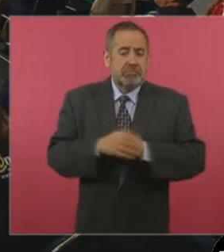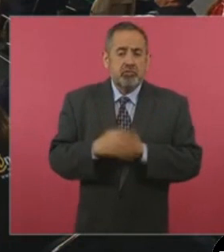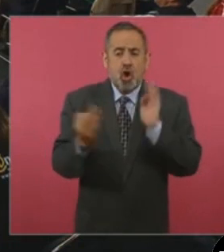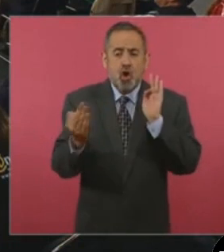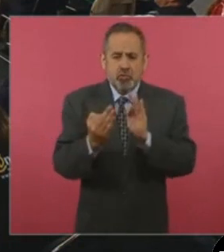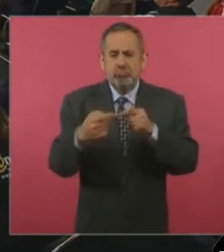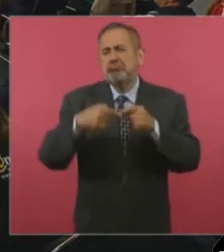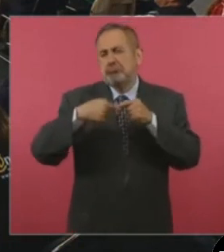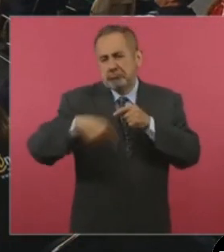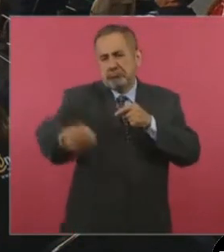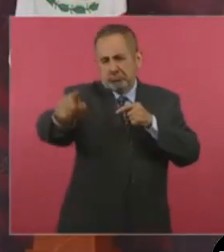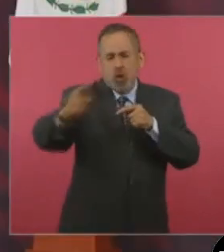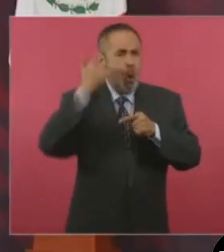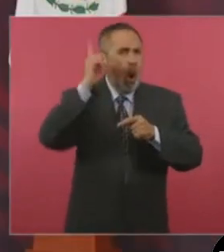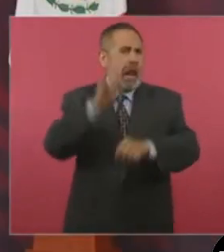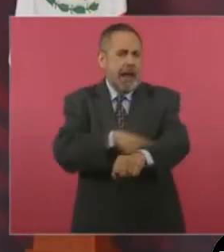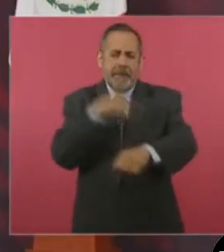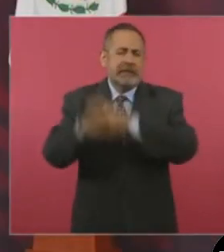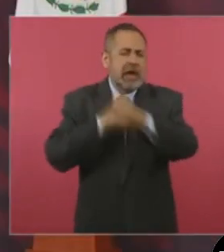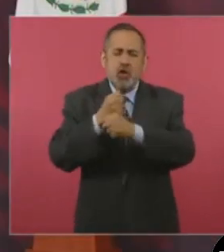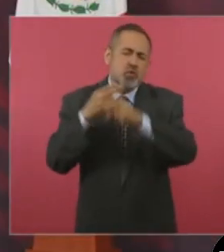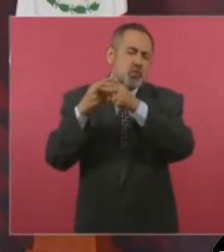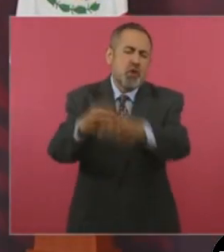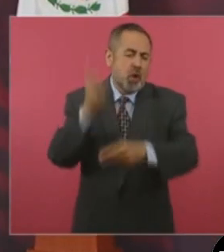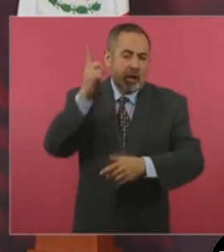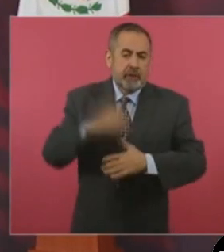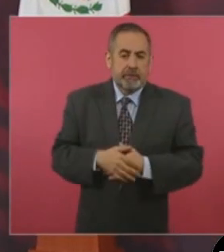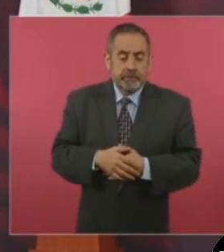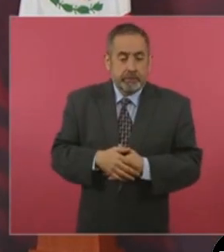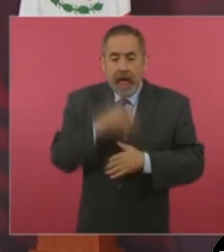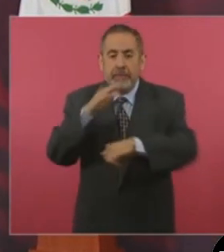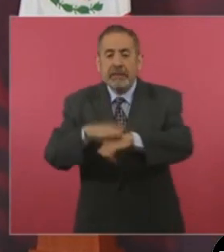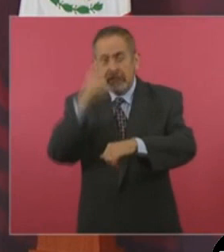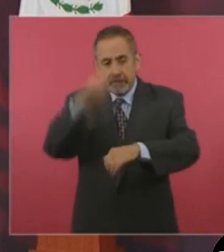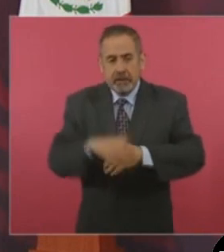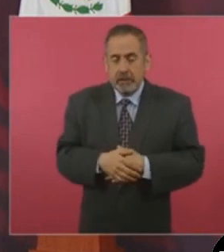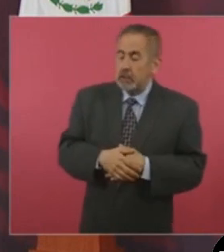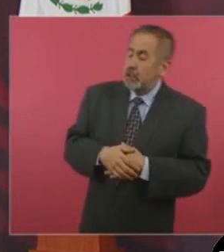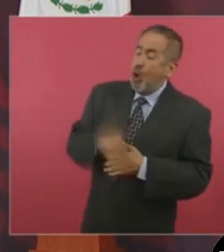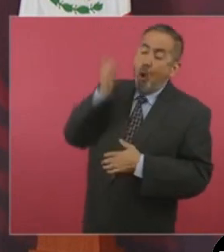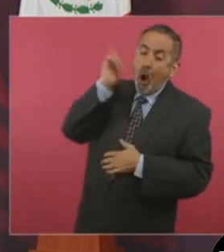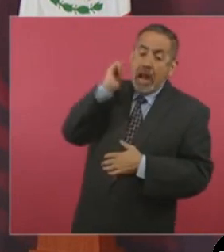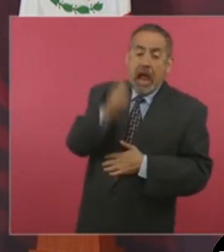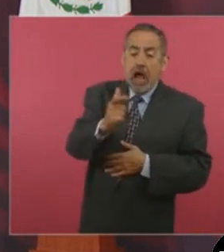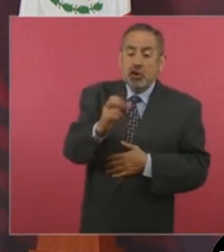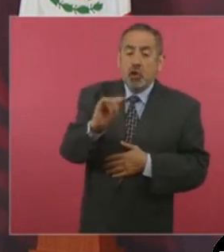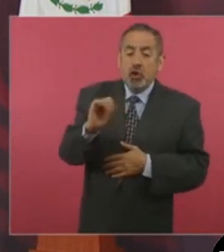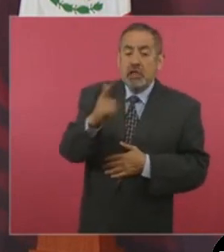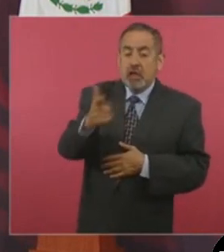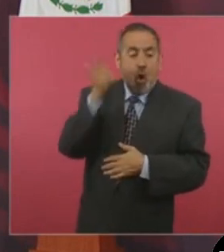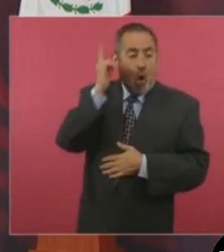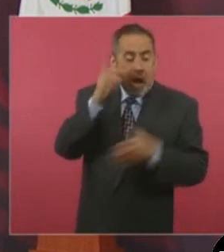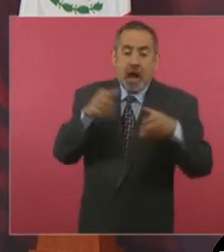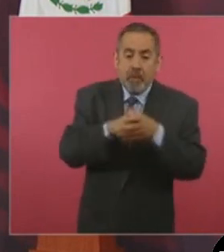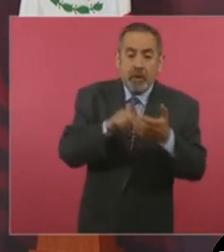tramo que recorrer. Espero largo. La advertencia para el país. Ojalá y Xochitl nos cubra eso, de que los